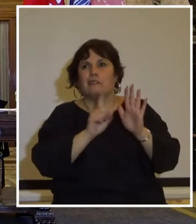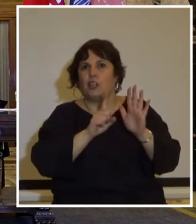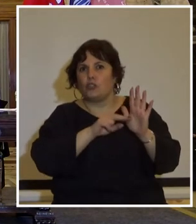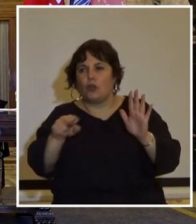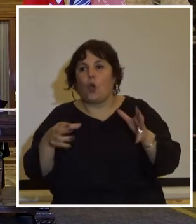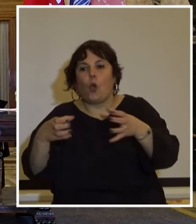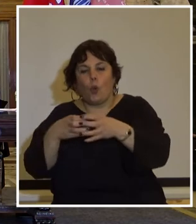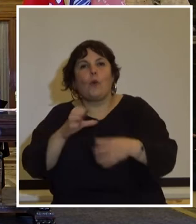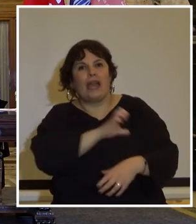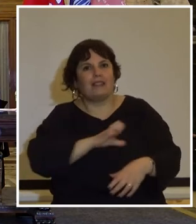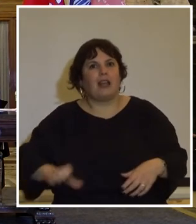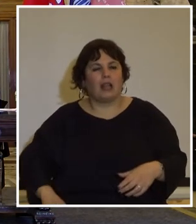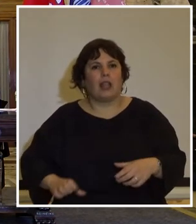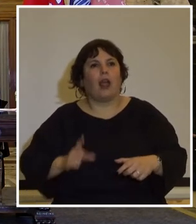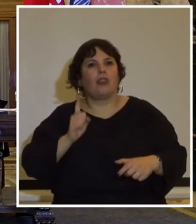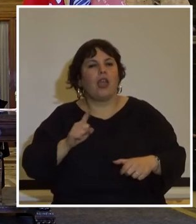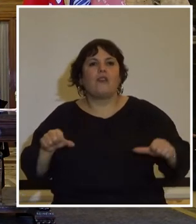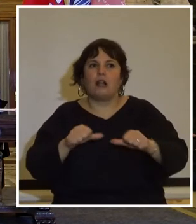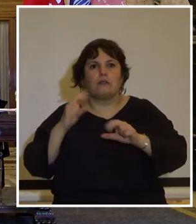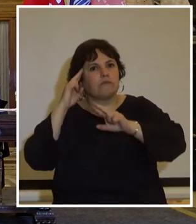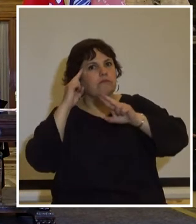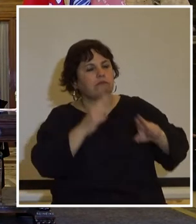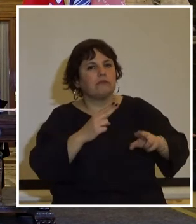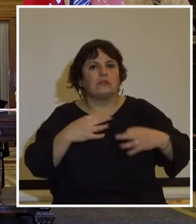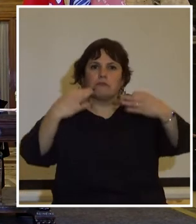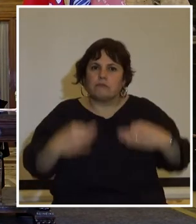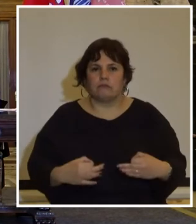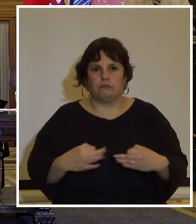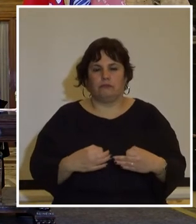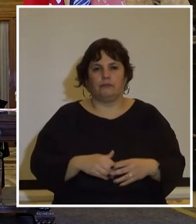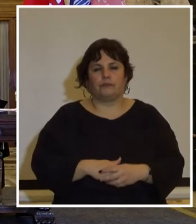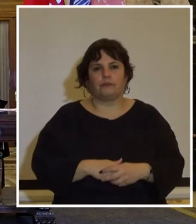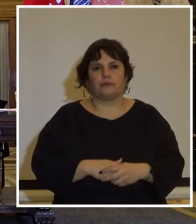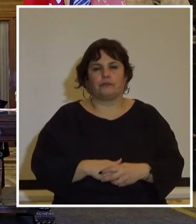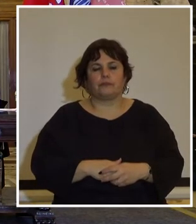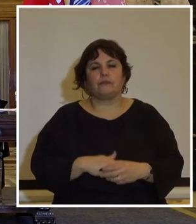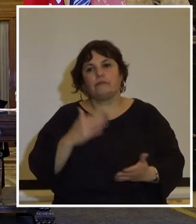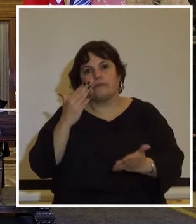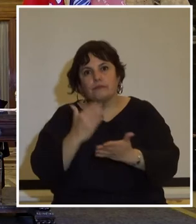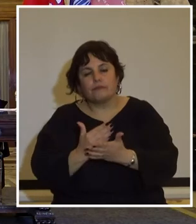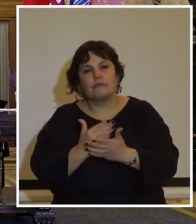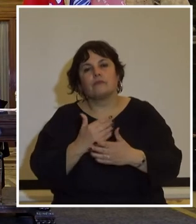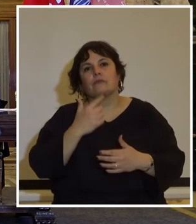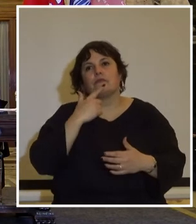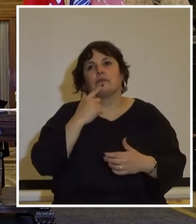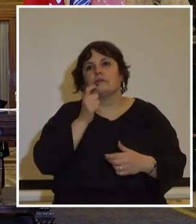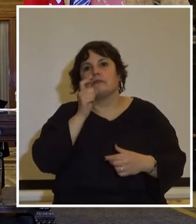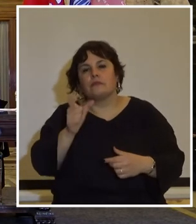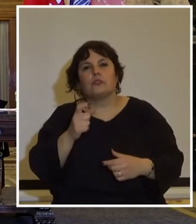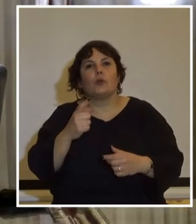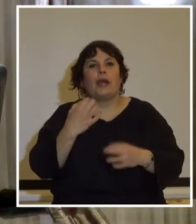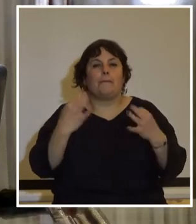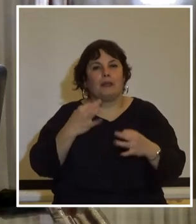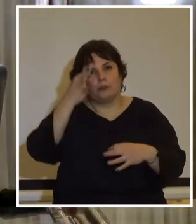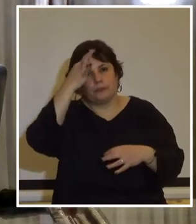con organismos estatales que ejercen el deber de hacerlos respetar y garantizar su ejercicio finalizo trayendo palabras del jurista Luis